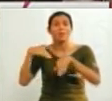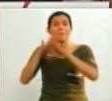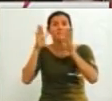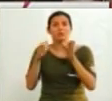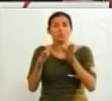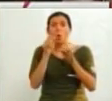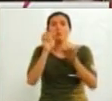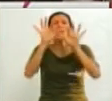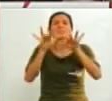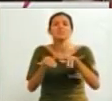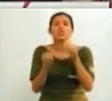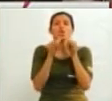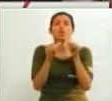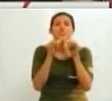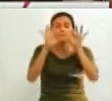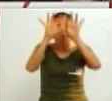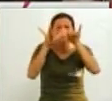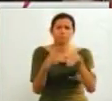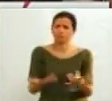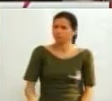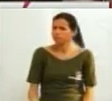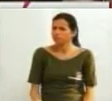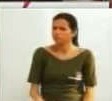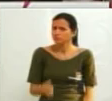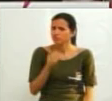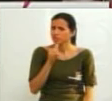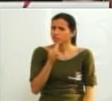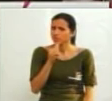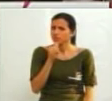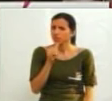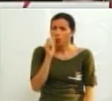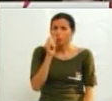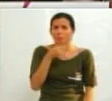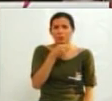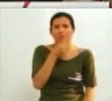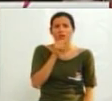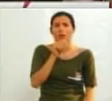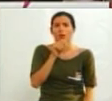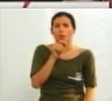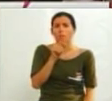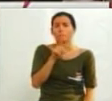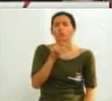Es el escritor de eso. ¿Quiénes están detrás de Moisés Naín?